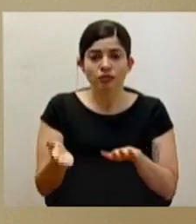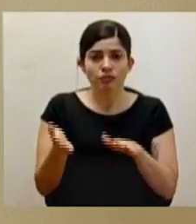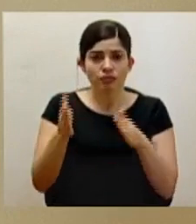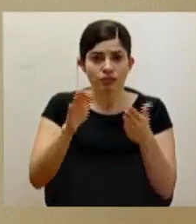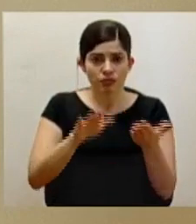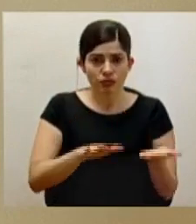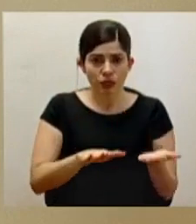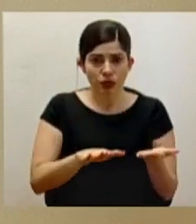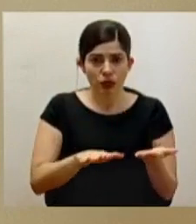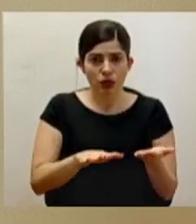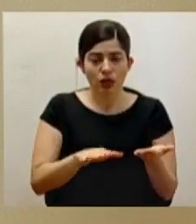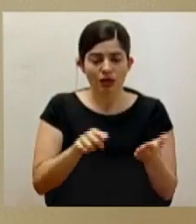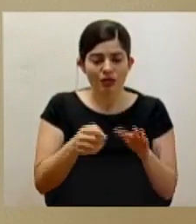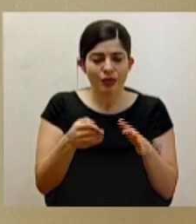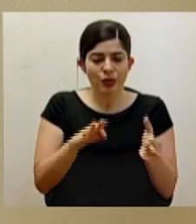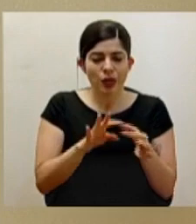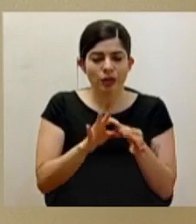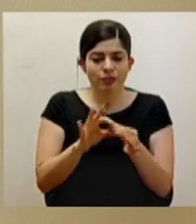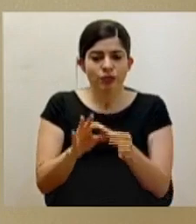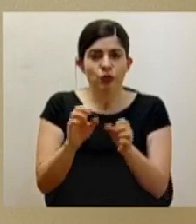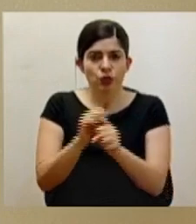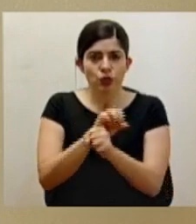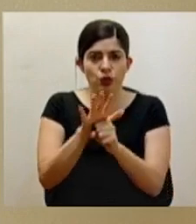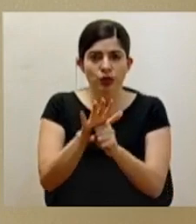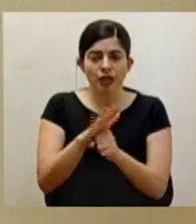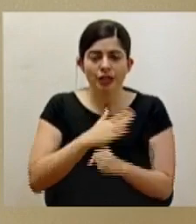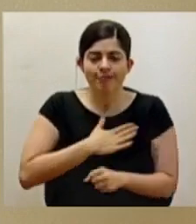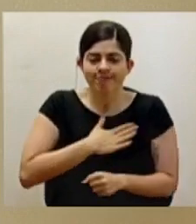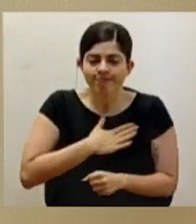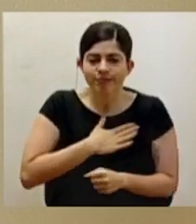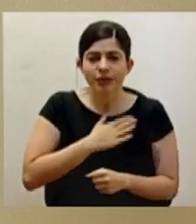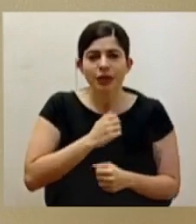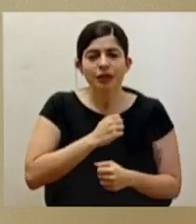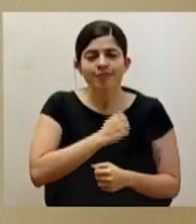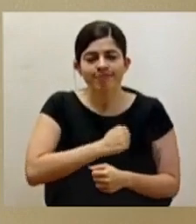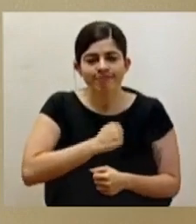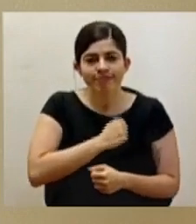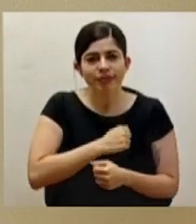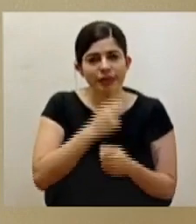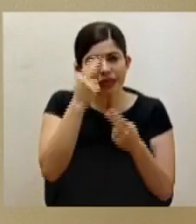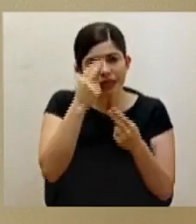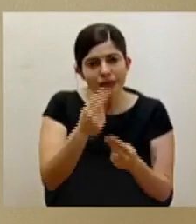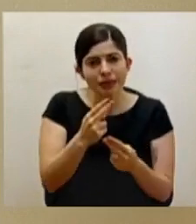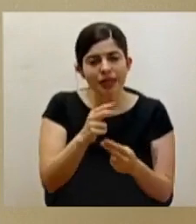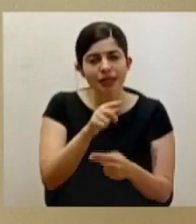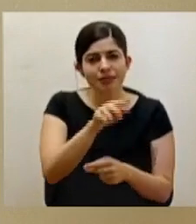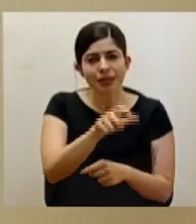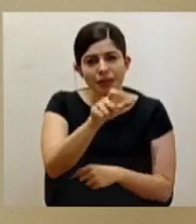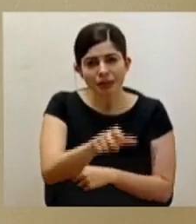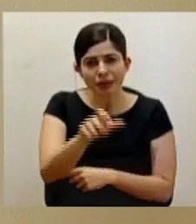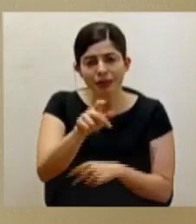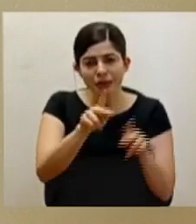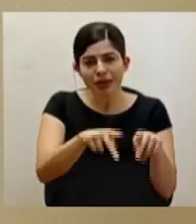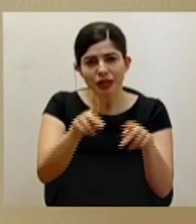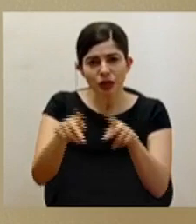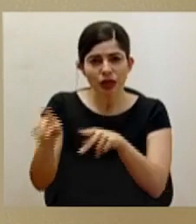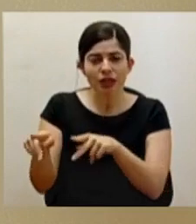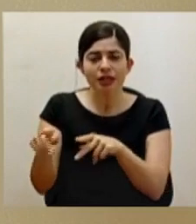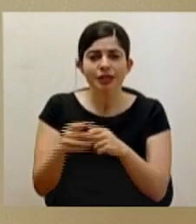asociadas a COVID-19. Nuestro más sentido pésame a todas estas personas que han